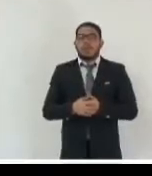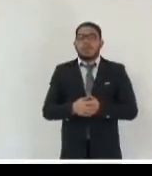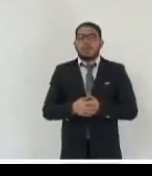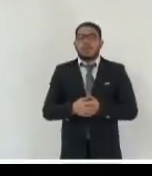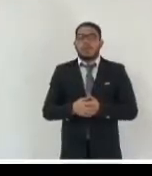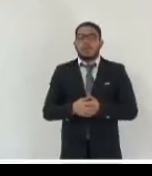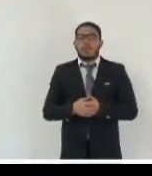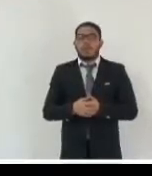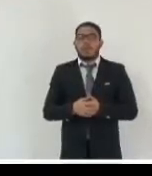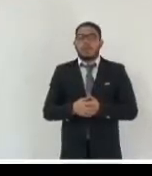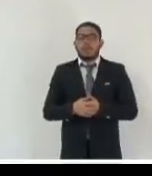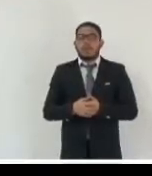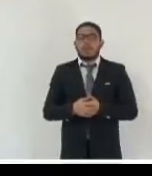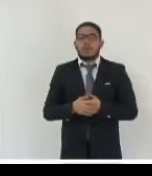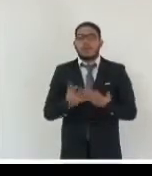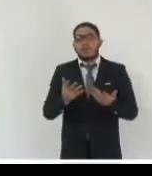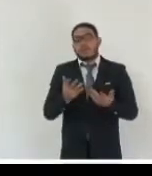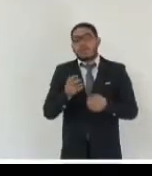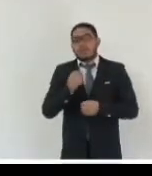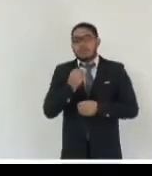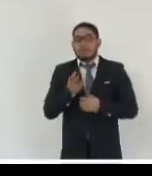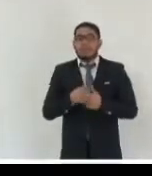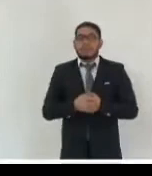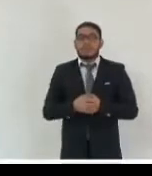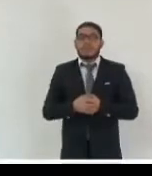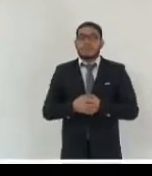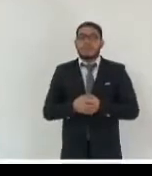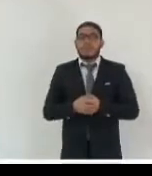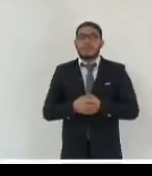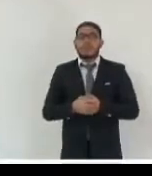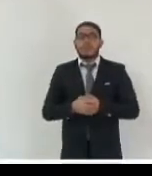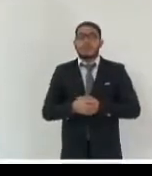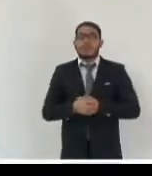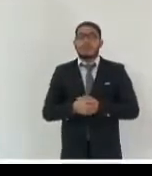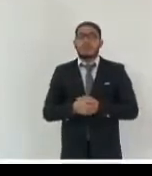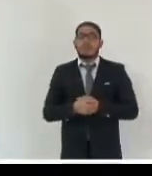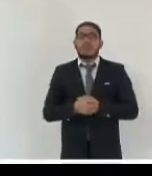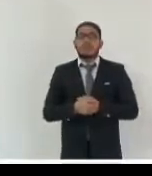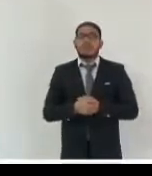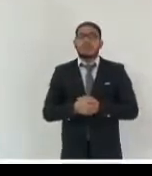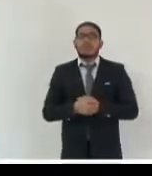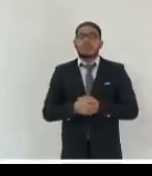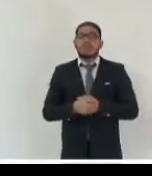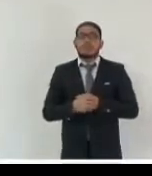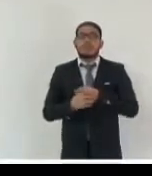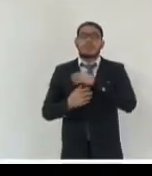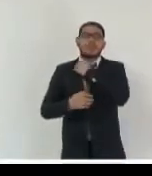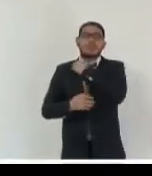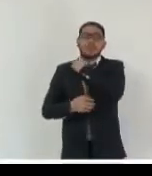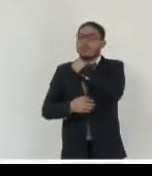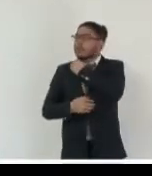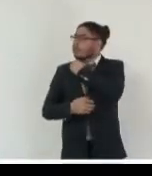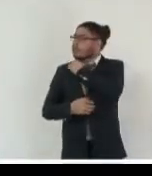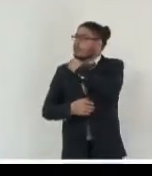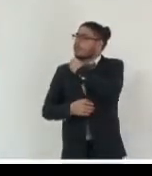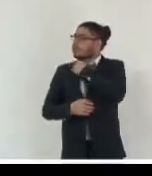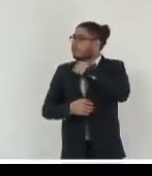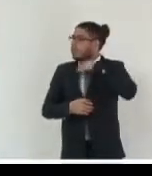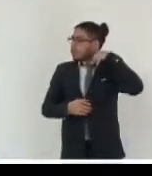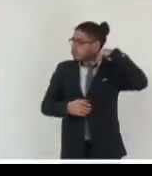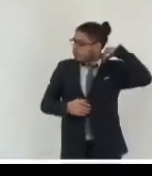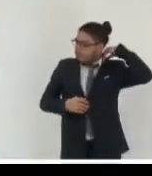estar aquí o allí y compartir la mesa con tantos maestros y amigos allá a esta altura.